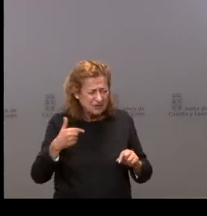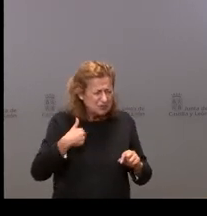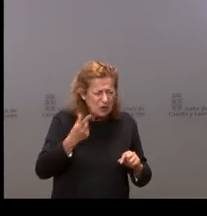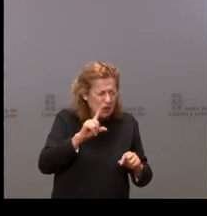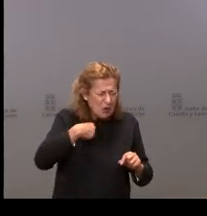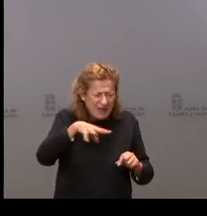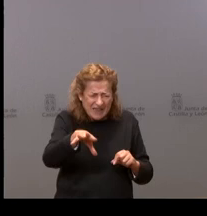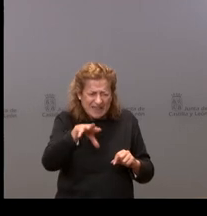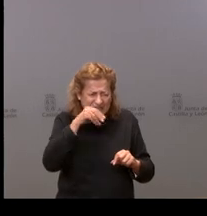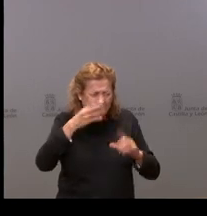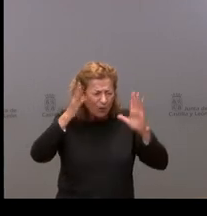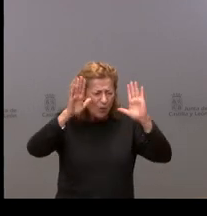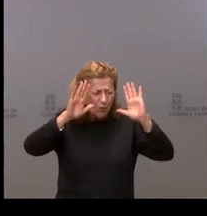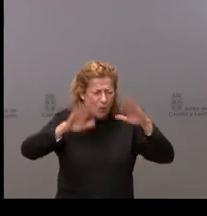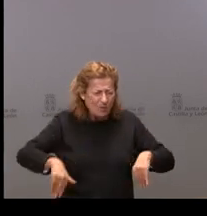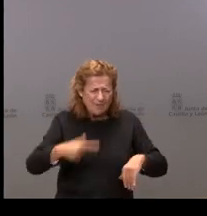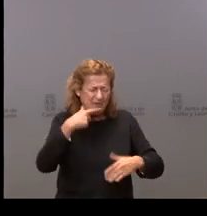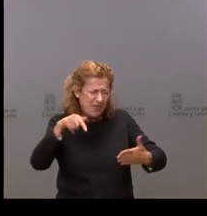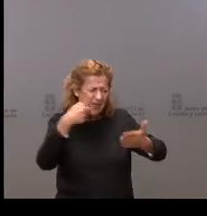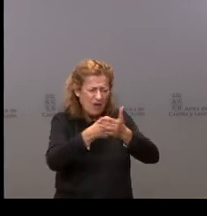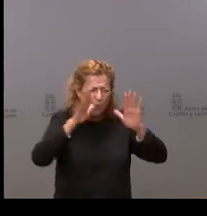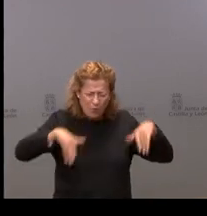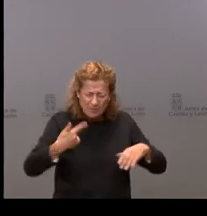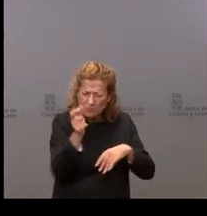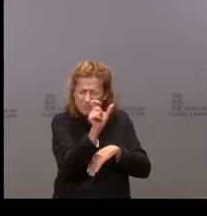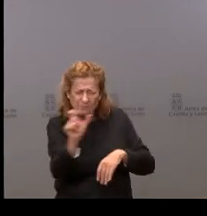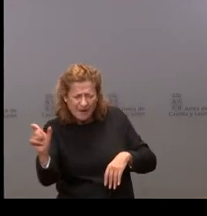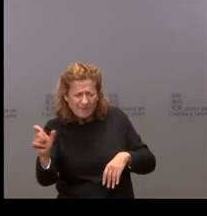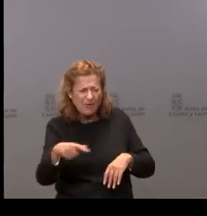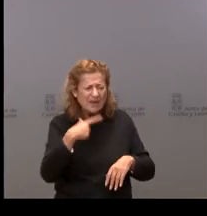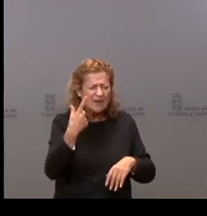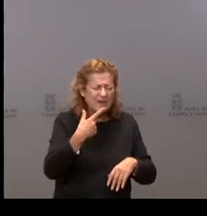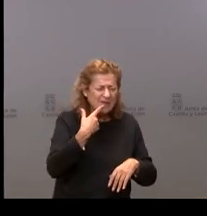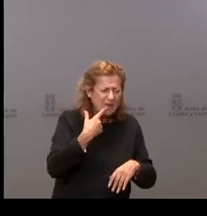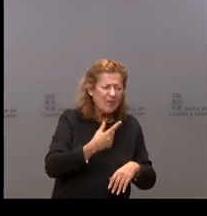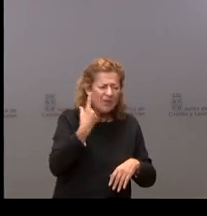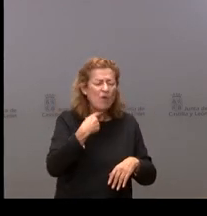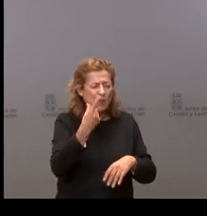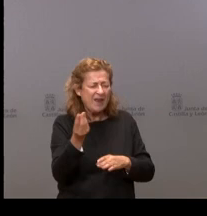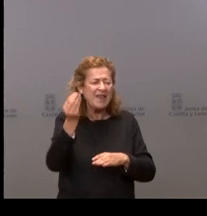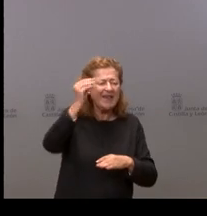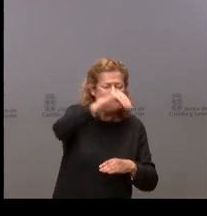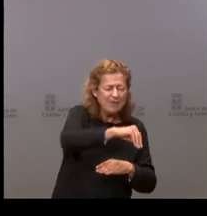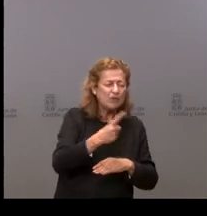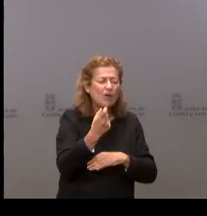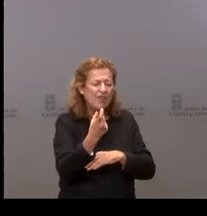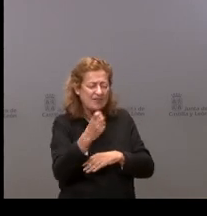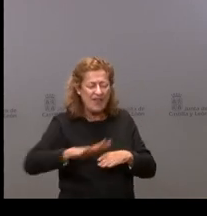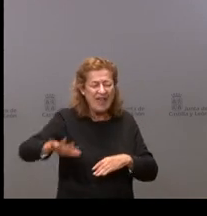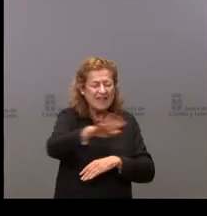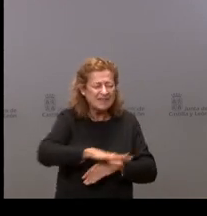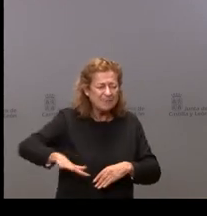llegado a comprender la última que se menciona, el último párrafo. Se habla de un incremento de las necesidades de espacio.